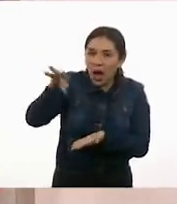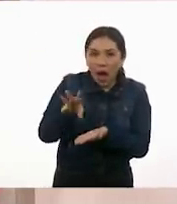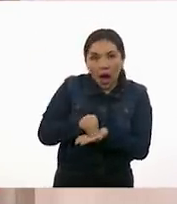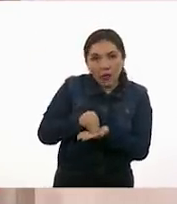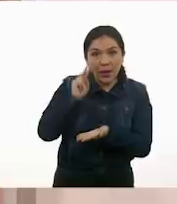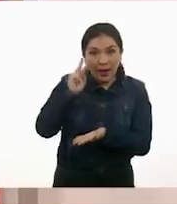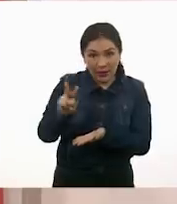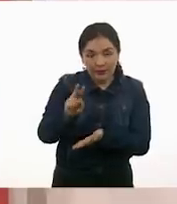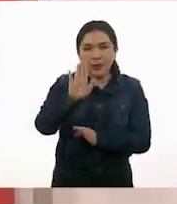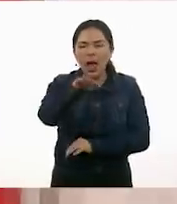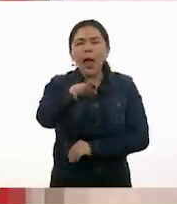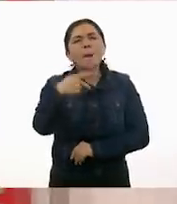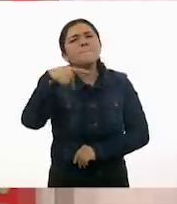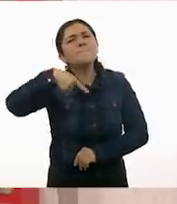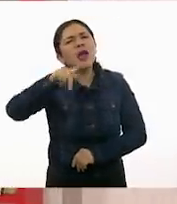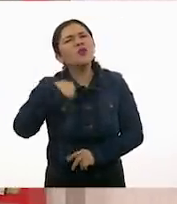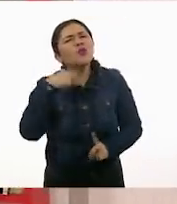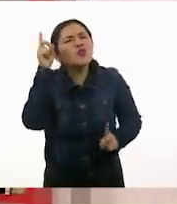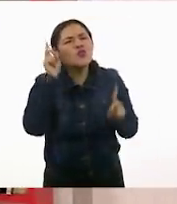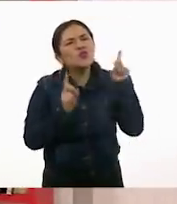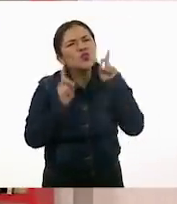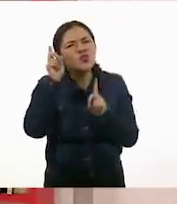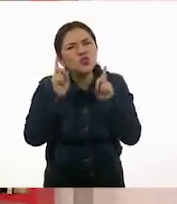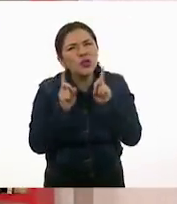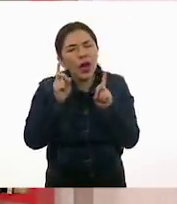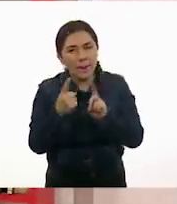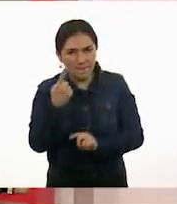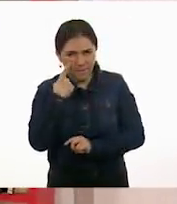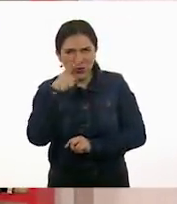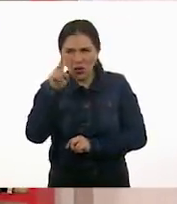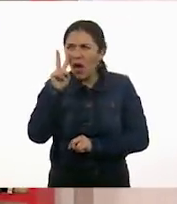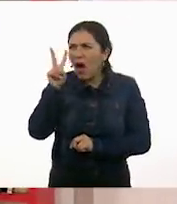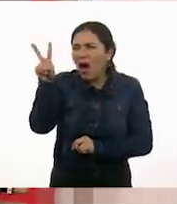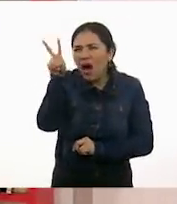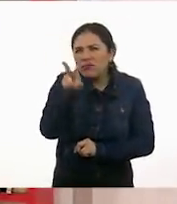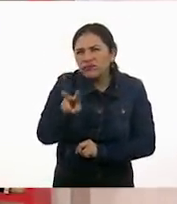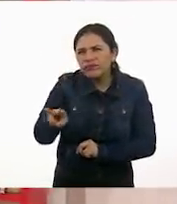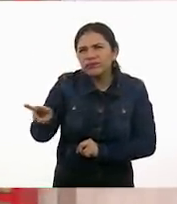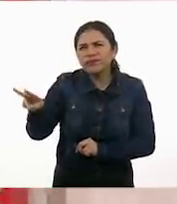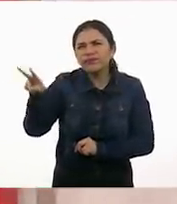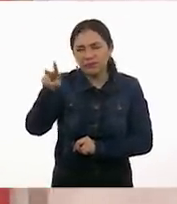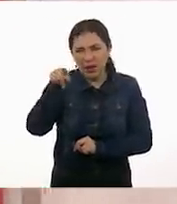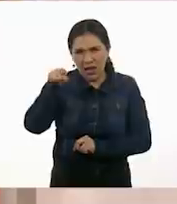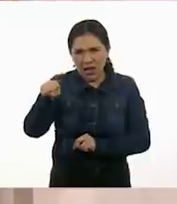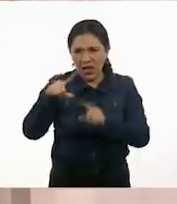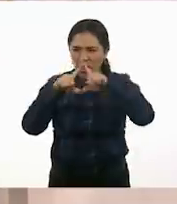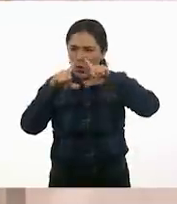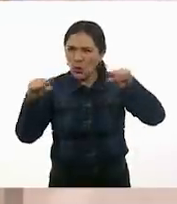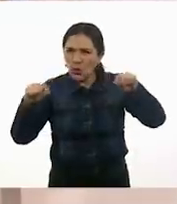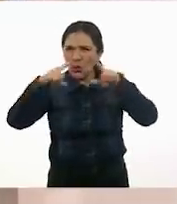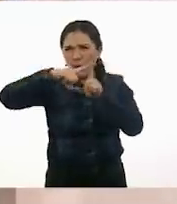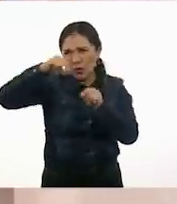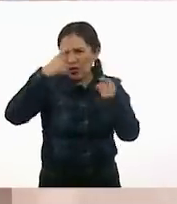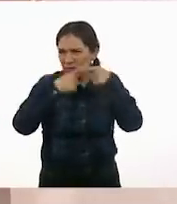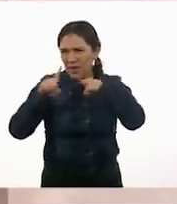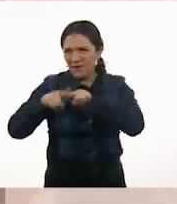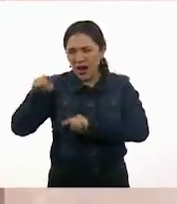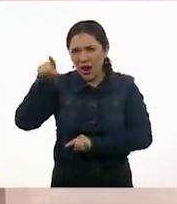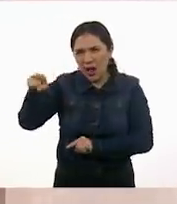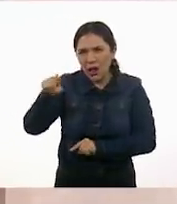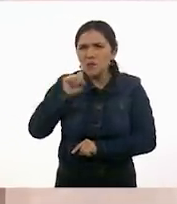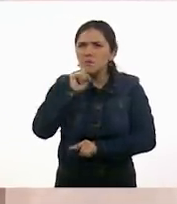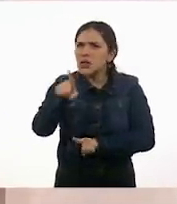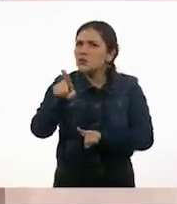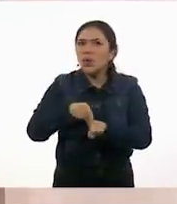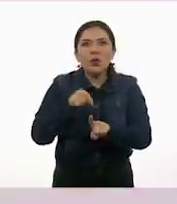Oye, Alexia, pero tengo una duda. ¿Ya te diste cuenta de que nuestras piezas del tangram no son del